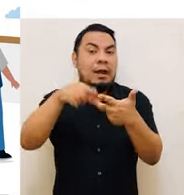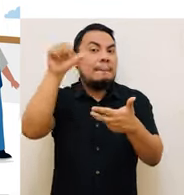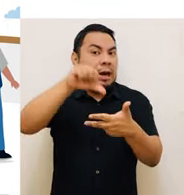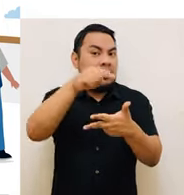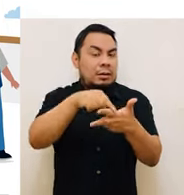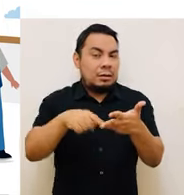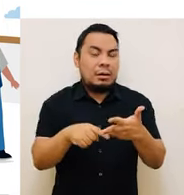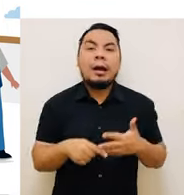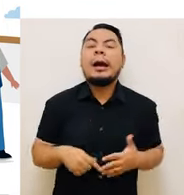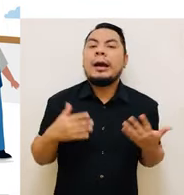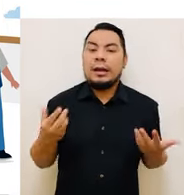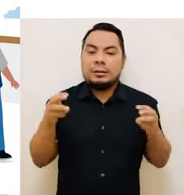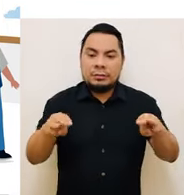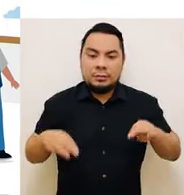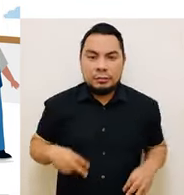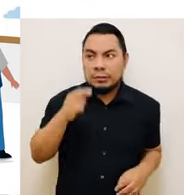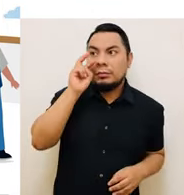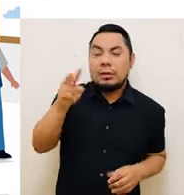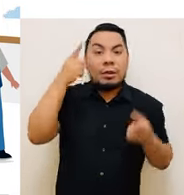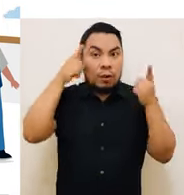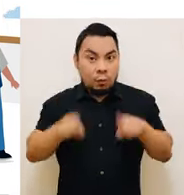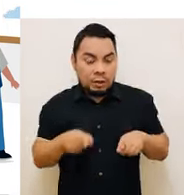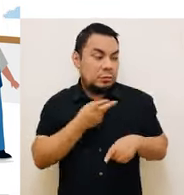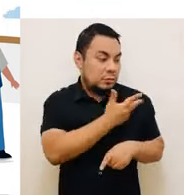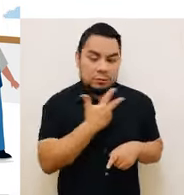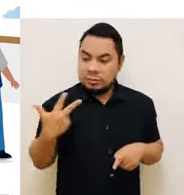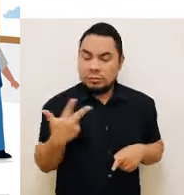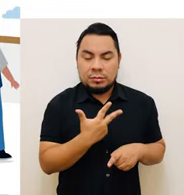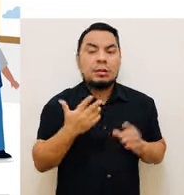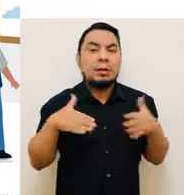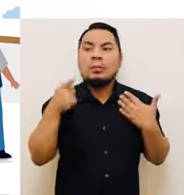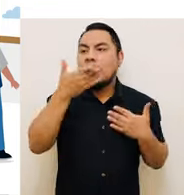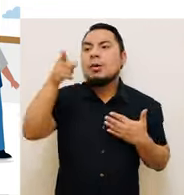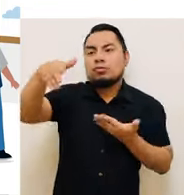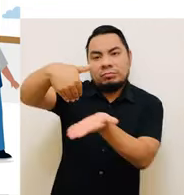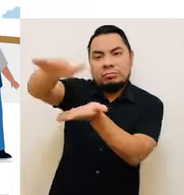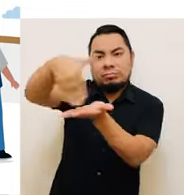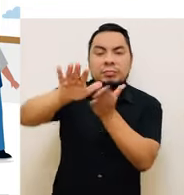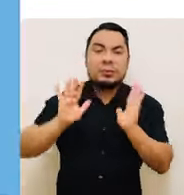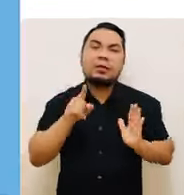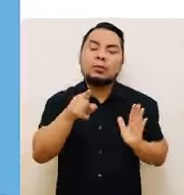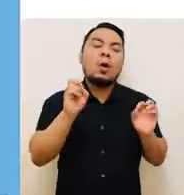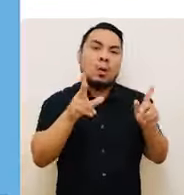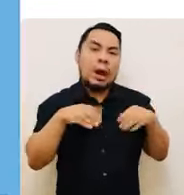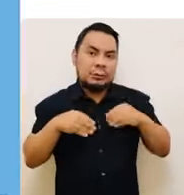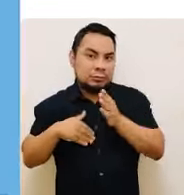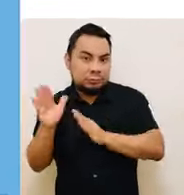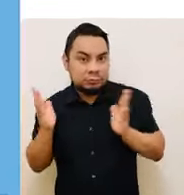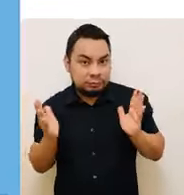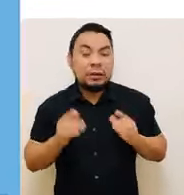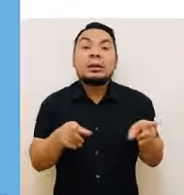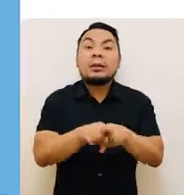mencionadas, la mesa de sufragio por acuerdo unánime podrá disponer tu retiro del ambiente. Información